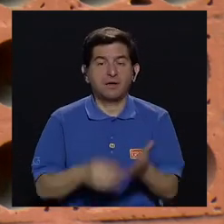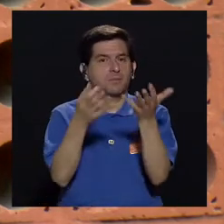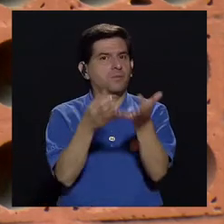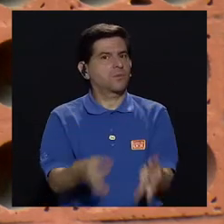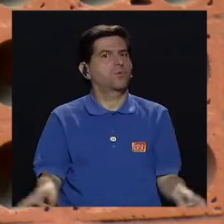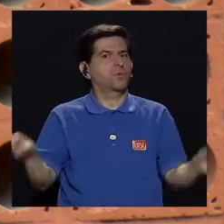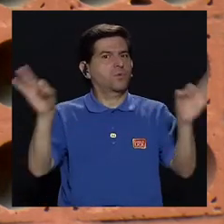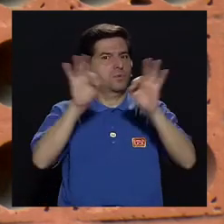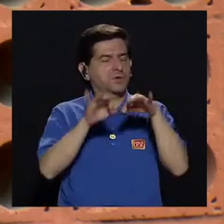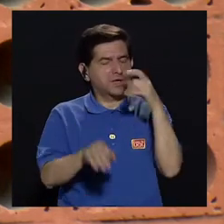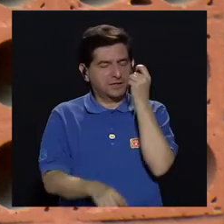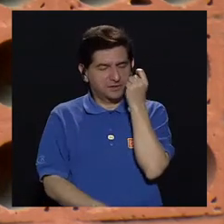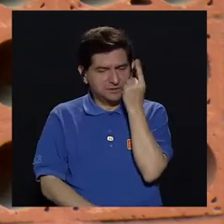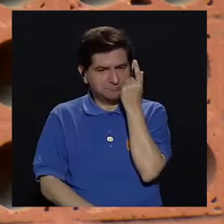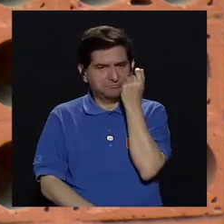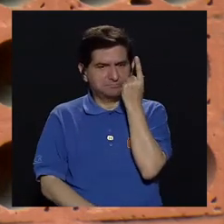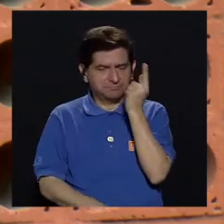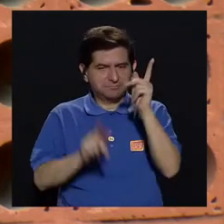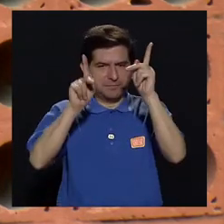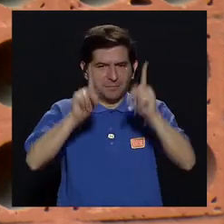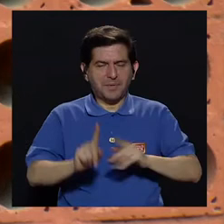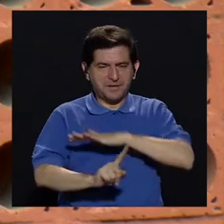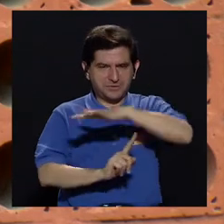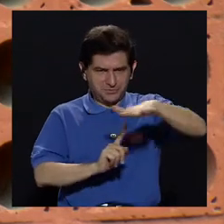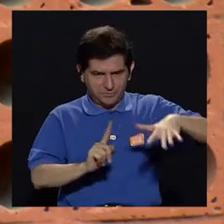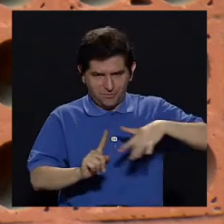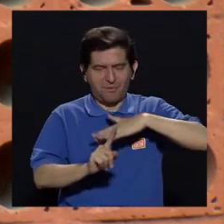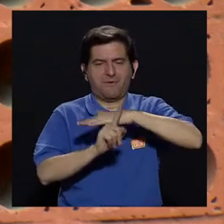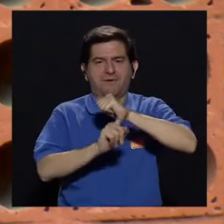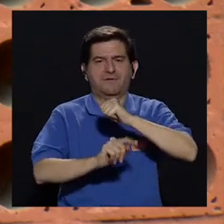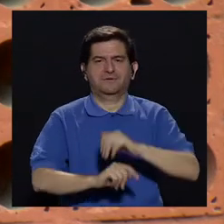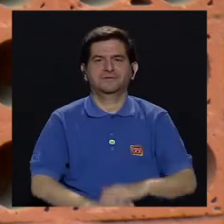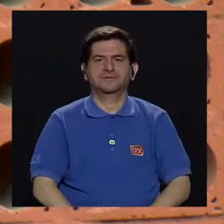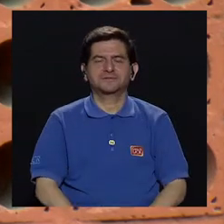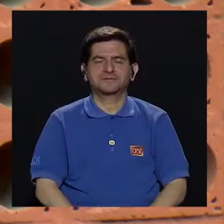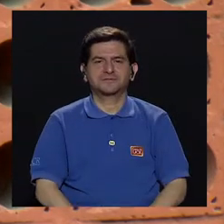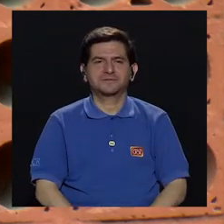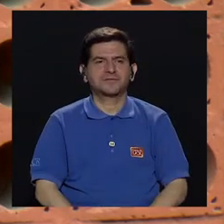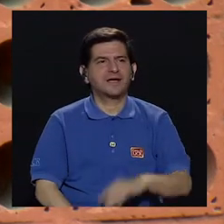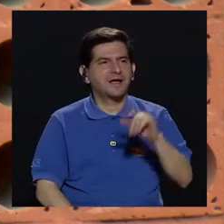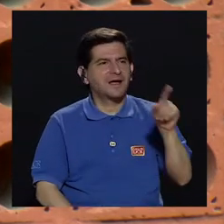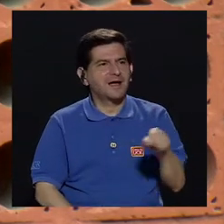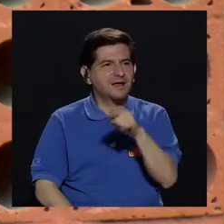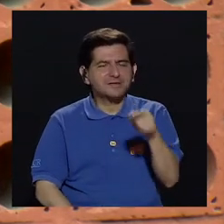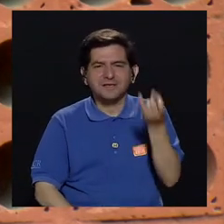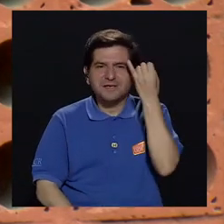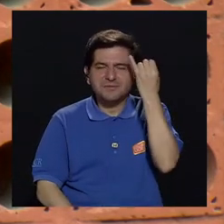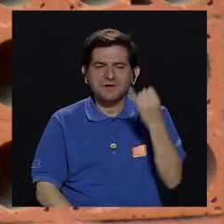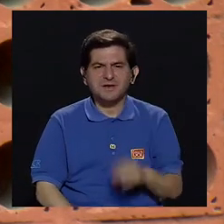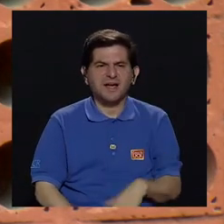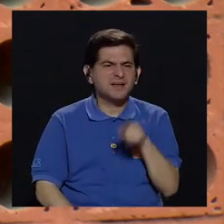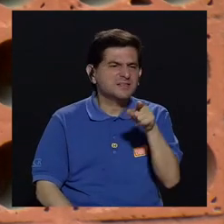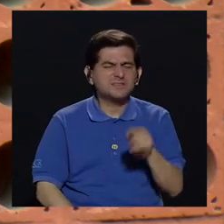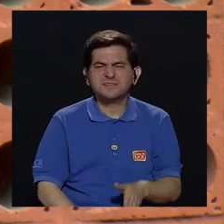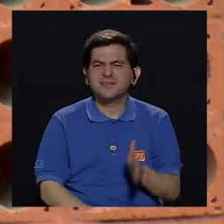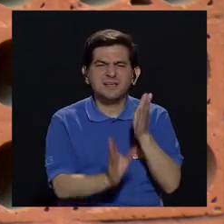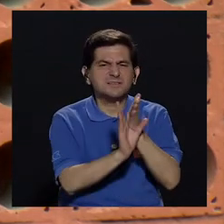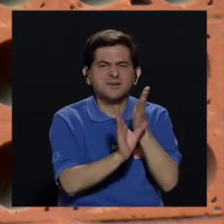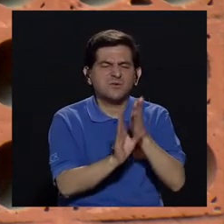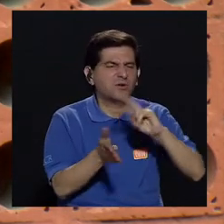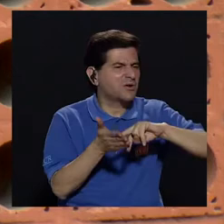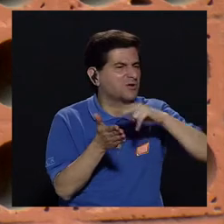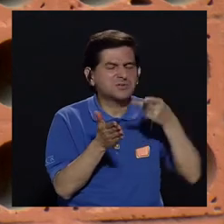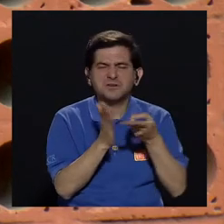qué fue lo que, lo más importante es la comprensión por parte de las personas que nos rodean, es quitar ese estigma de que si es